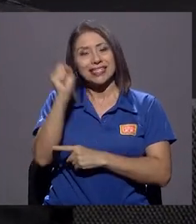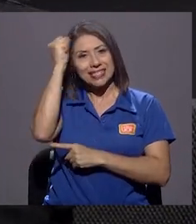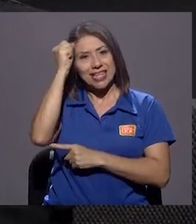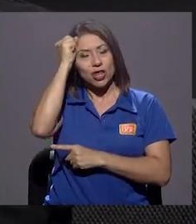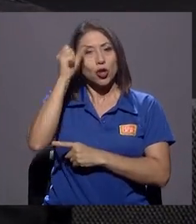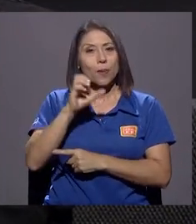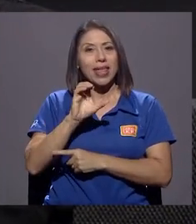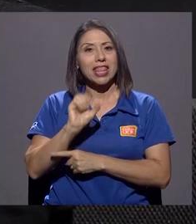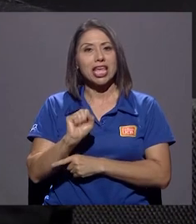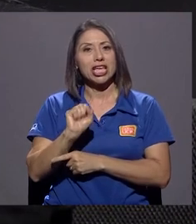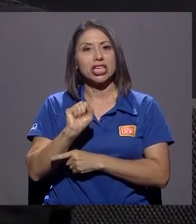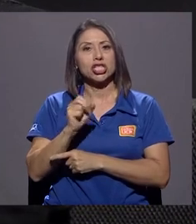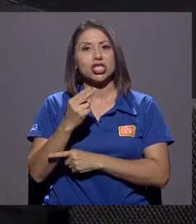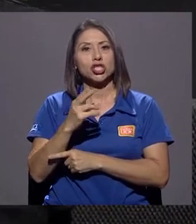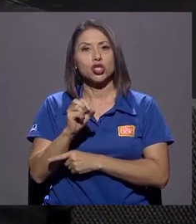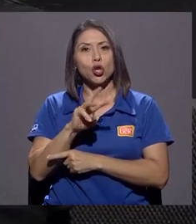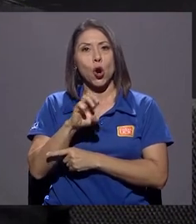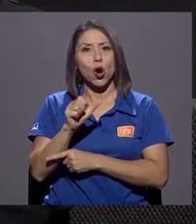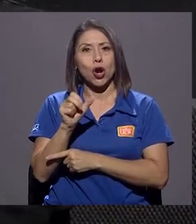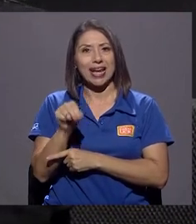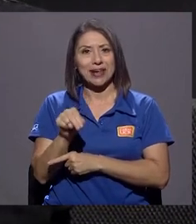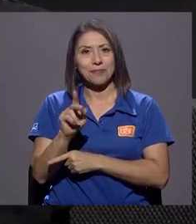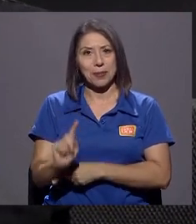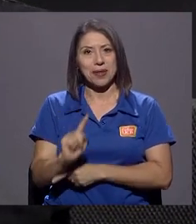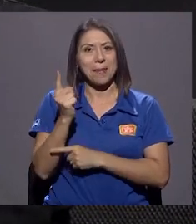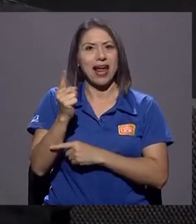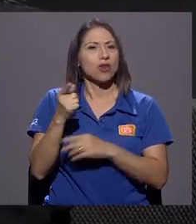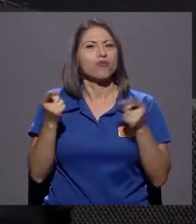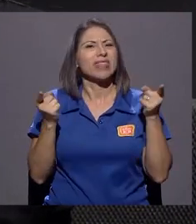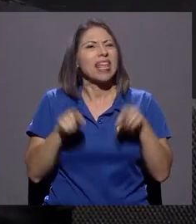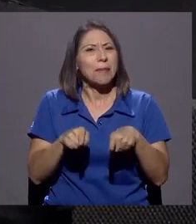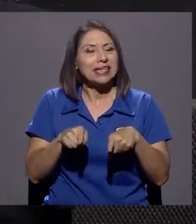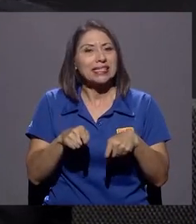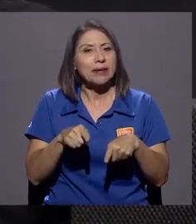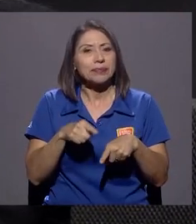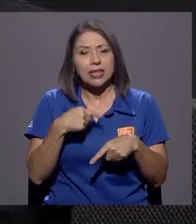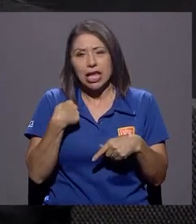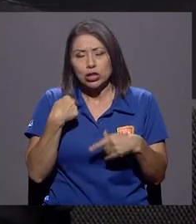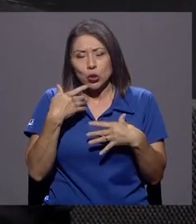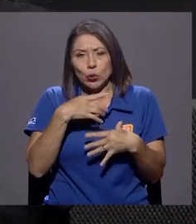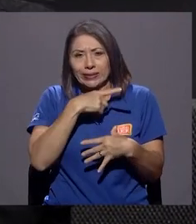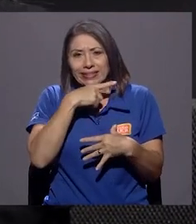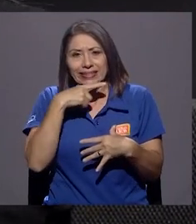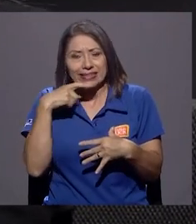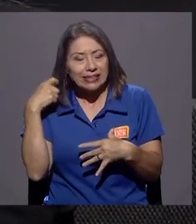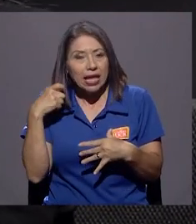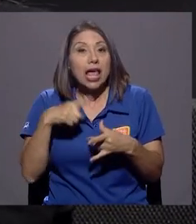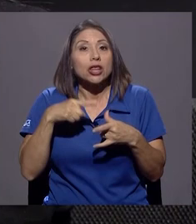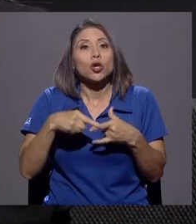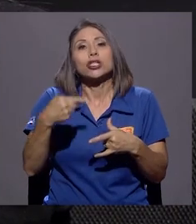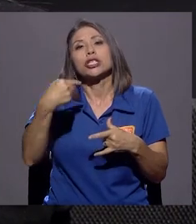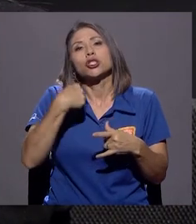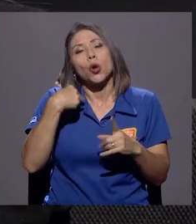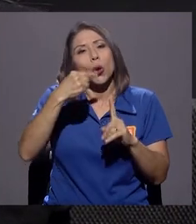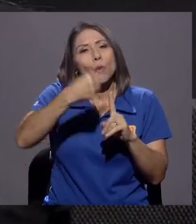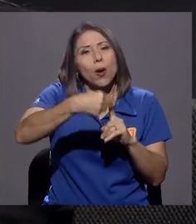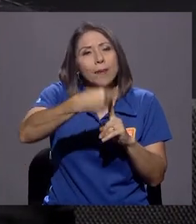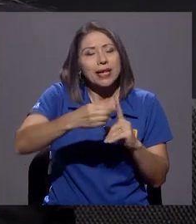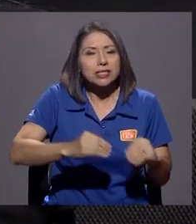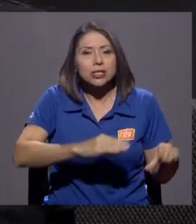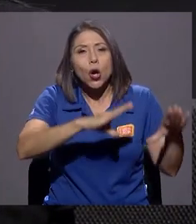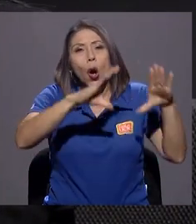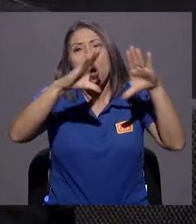síndrome de Sjogren básicamente lo que produce es sequedad. Entonces, al estar todo el día haciendo audiencias y juicios en la zona de Guapiles,